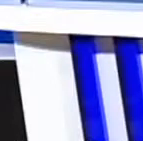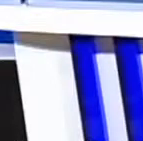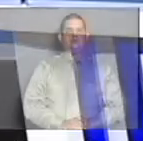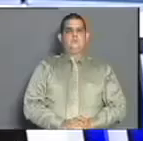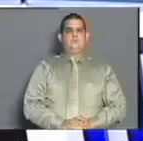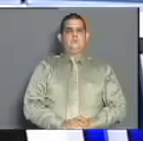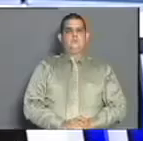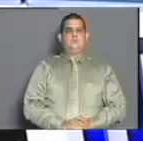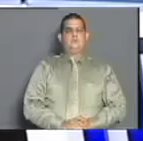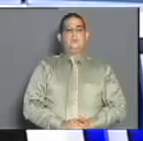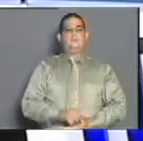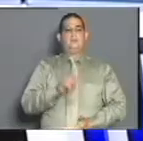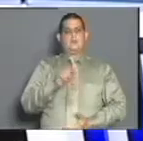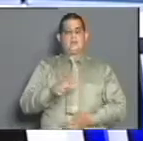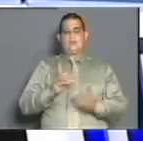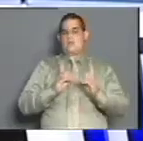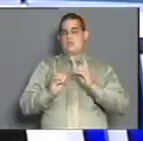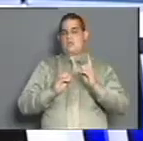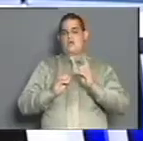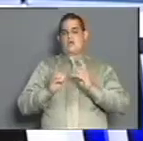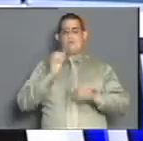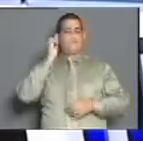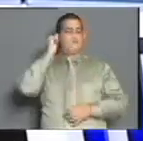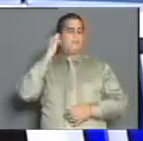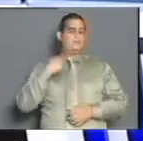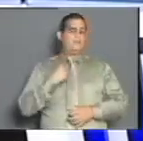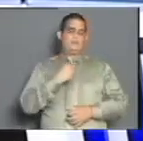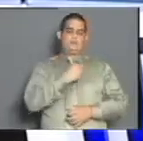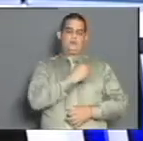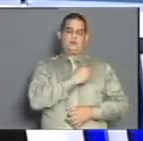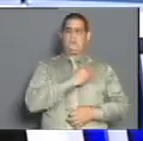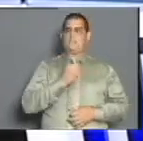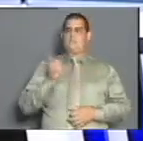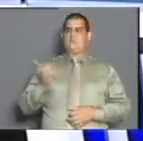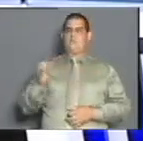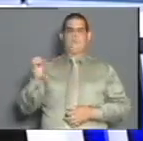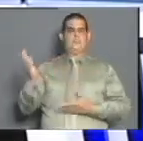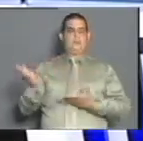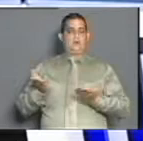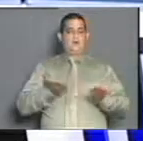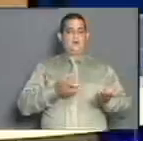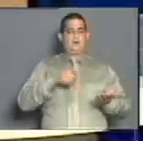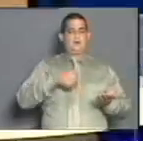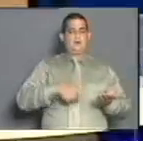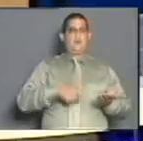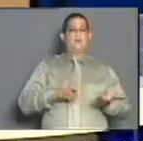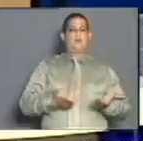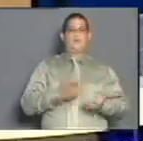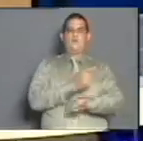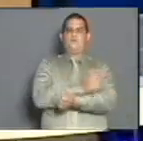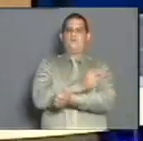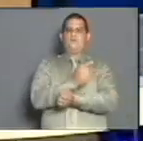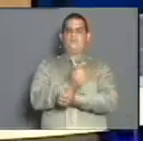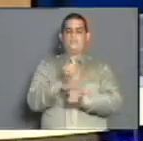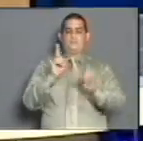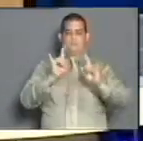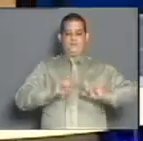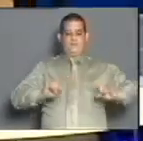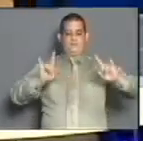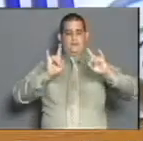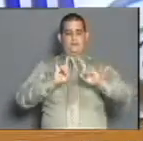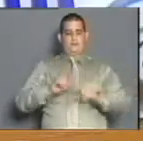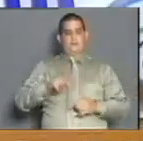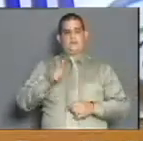Y bueno, vamos al diálogo con la doctora María Eugenia Escobar Pérez, especialista de segundo grado en higiene y epidemiología, profesora consultante de la